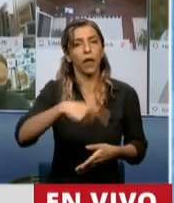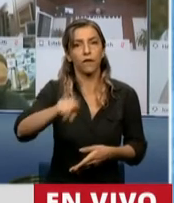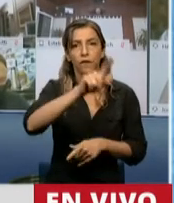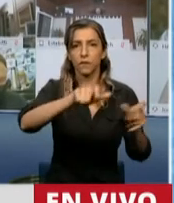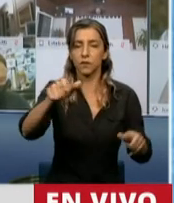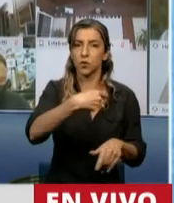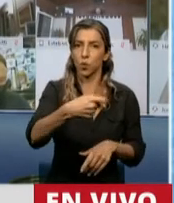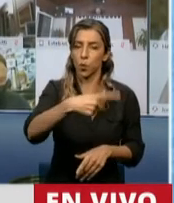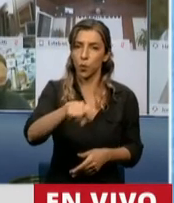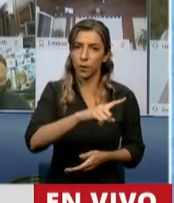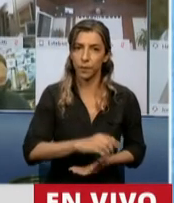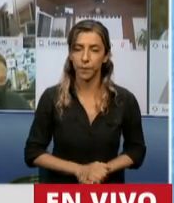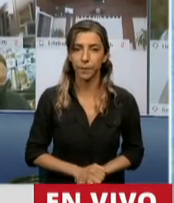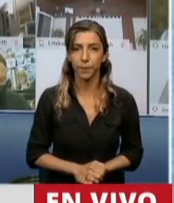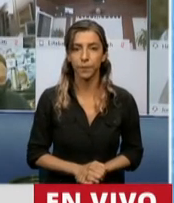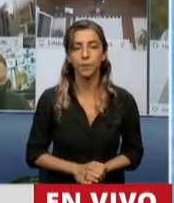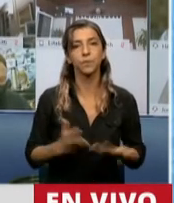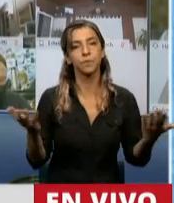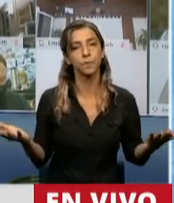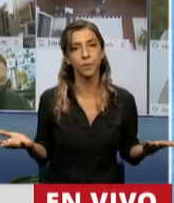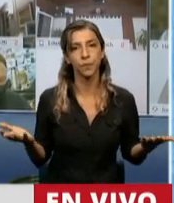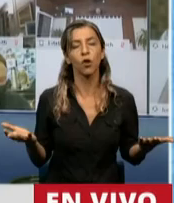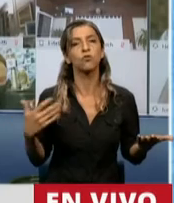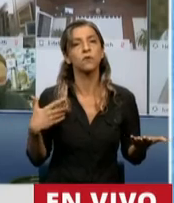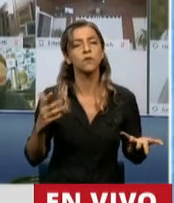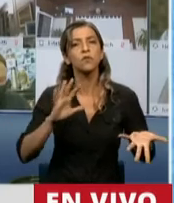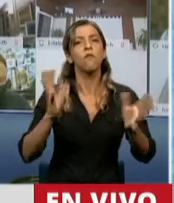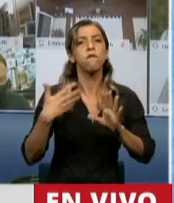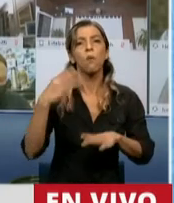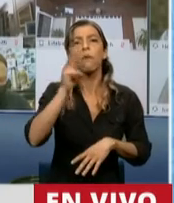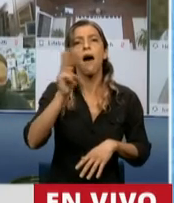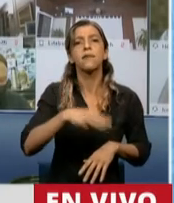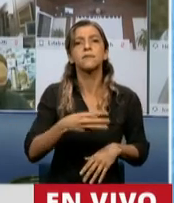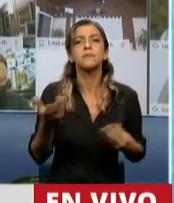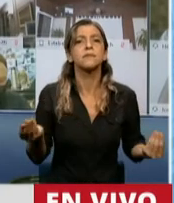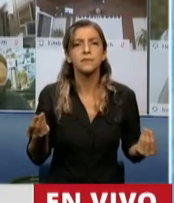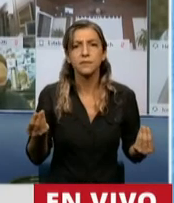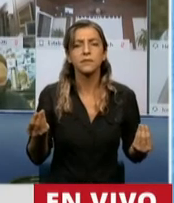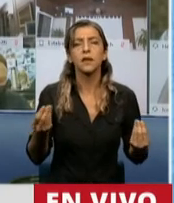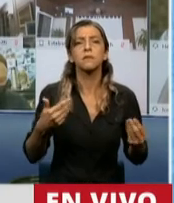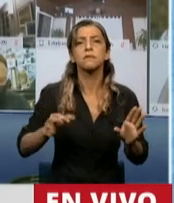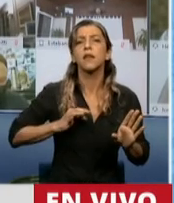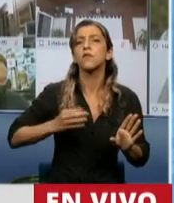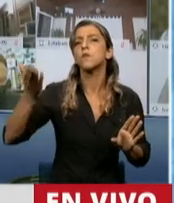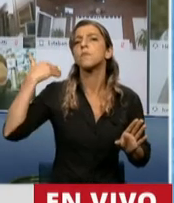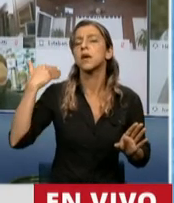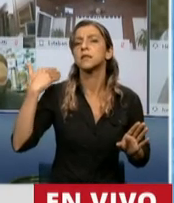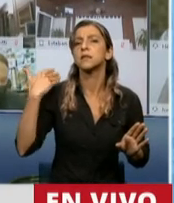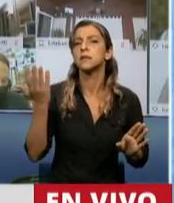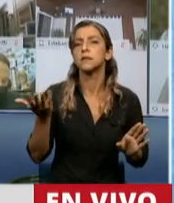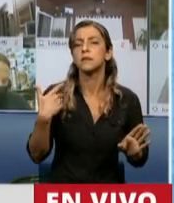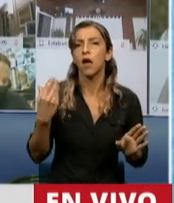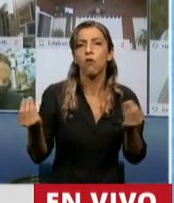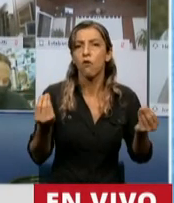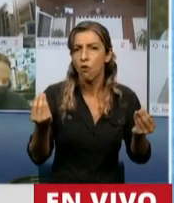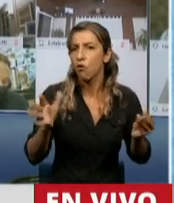jubilados. ¿Cuál ha sido el financiamiento del ANSES, por ejemplo, el año pasado, hasta el año pasado, que fue